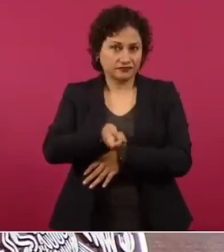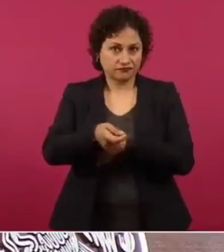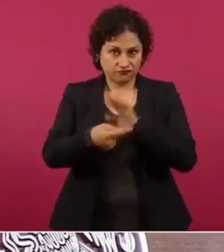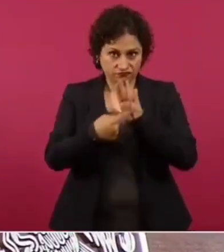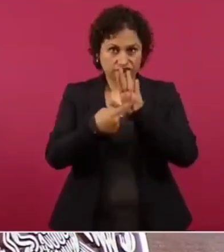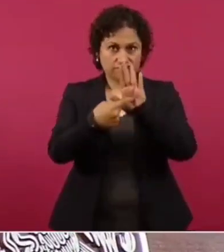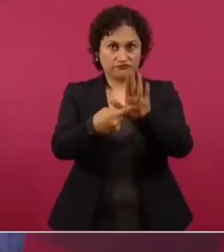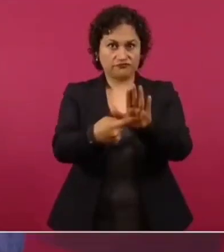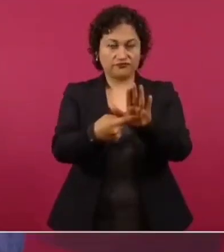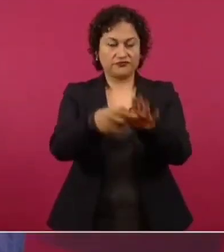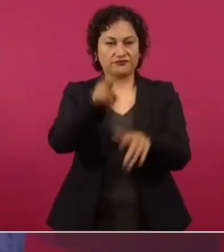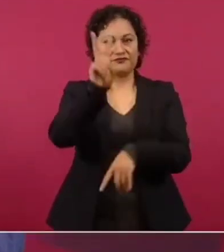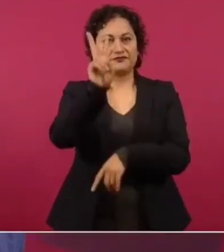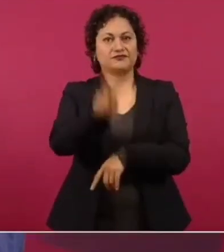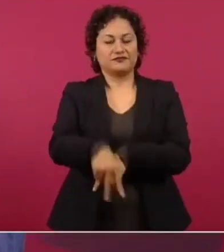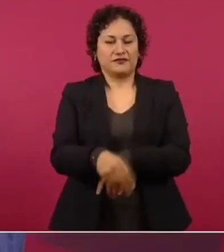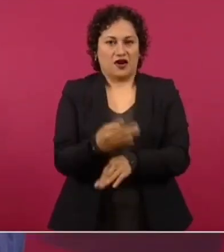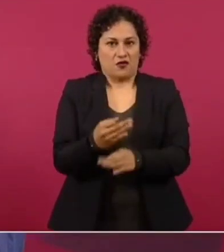debe ser la nota principal.